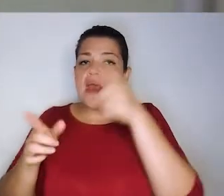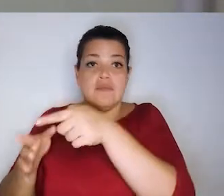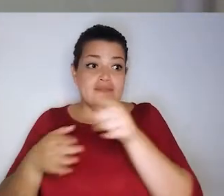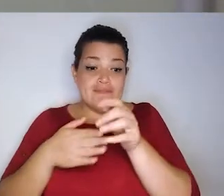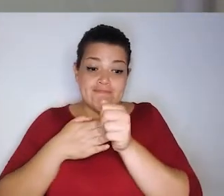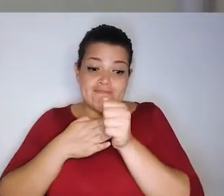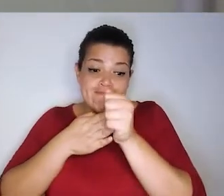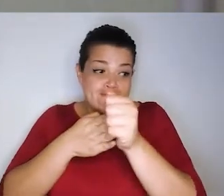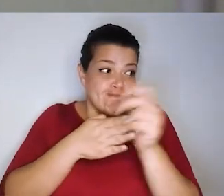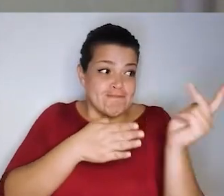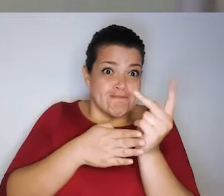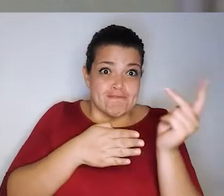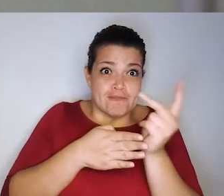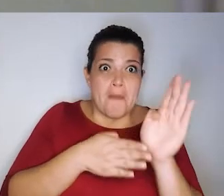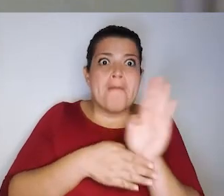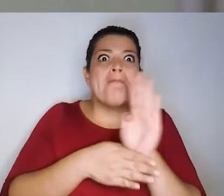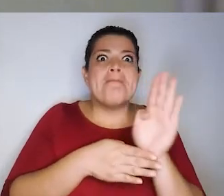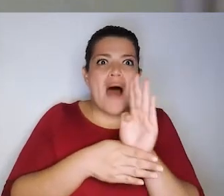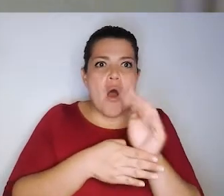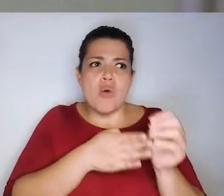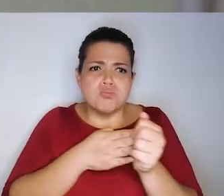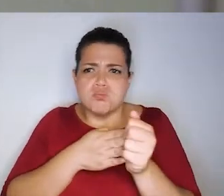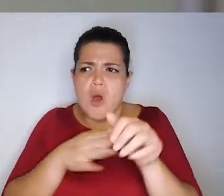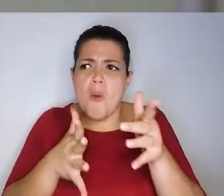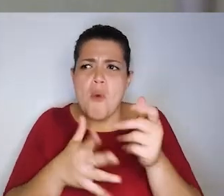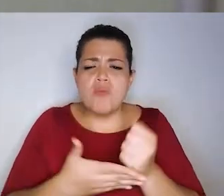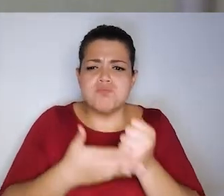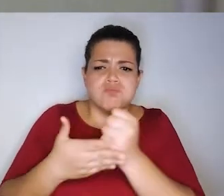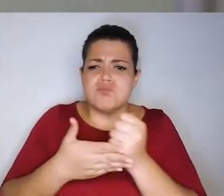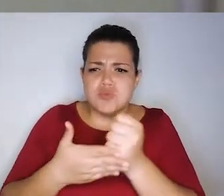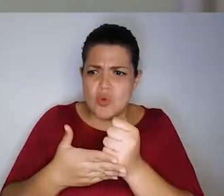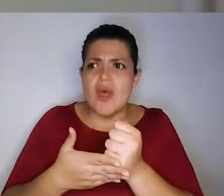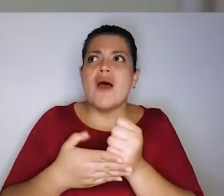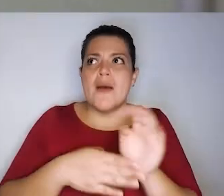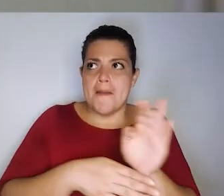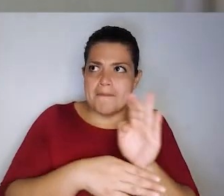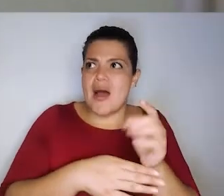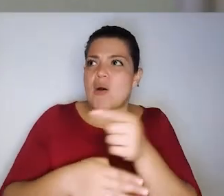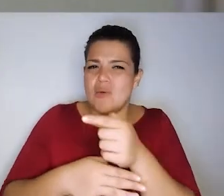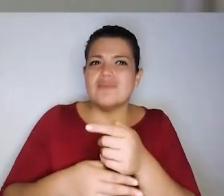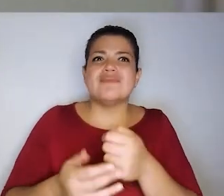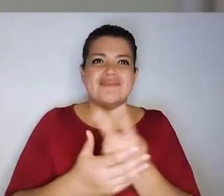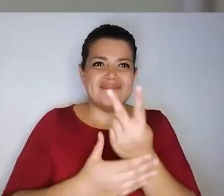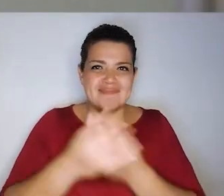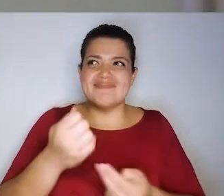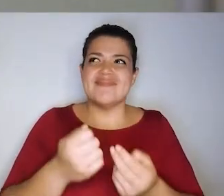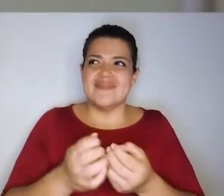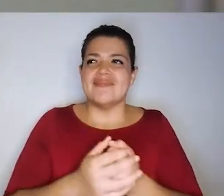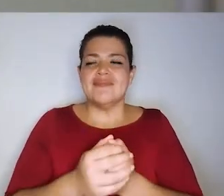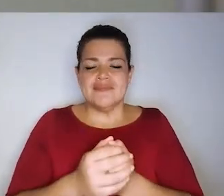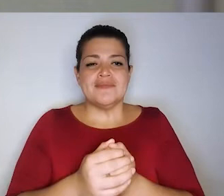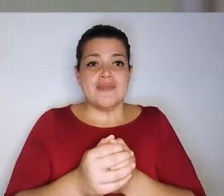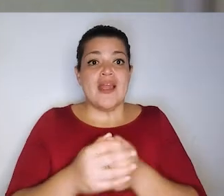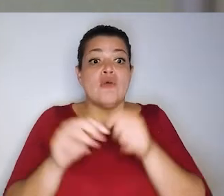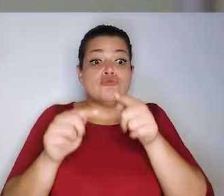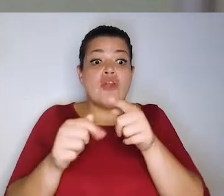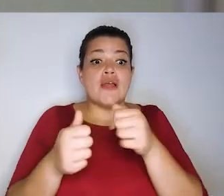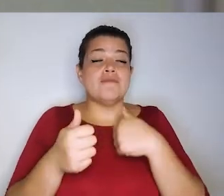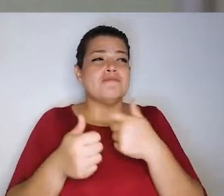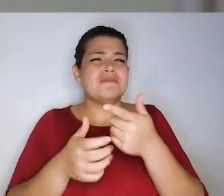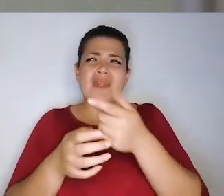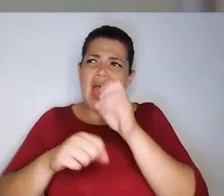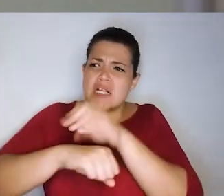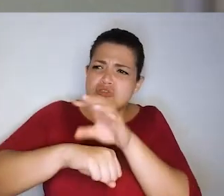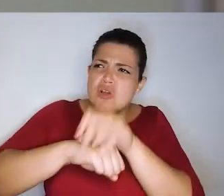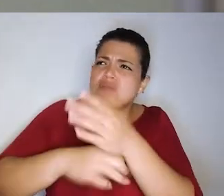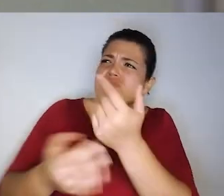ante el PIJ. Esto es vital para el seguimiento de las autoridades judiciales y para algunos trámites que le solicitará la